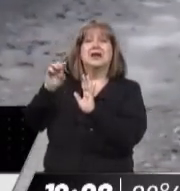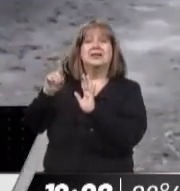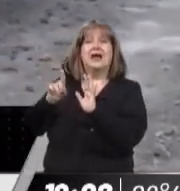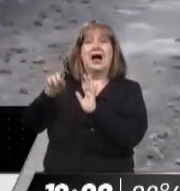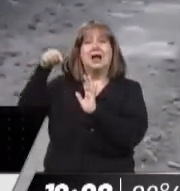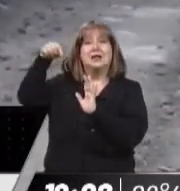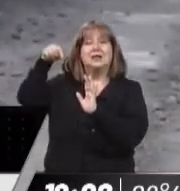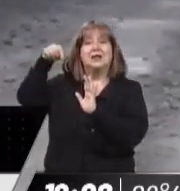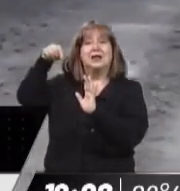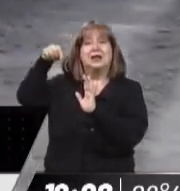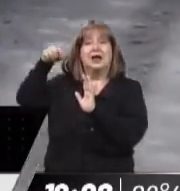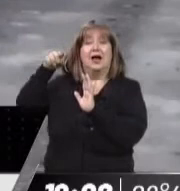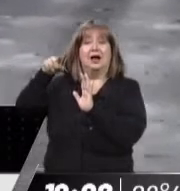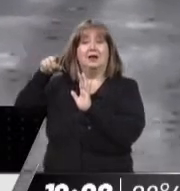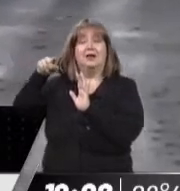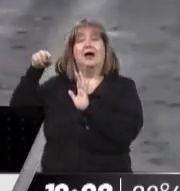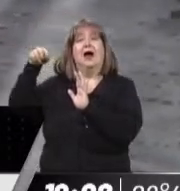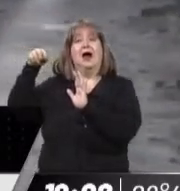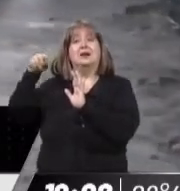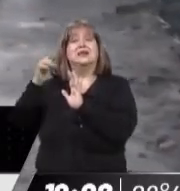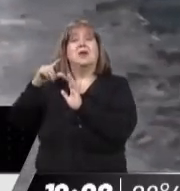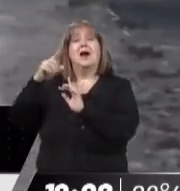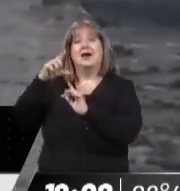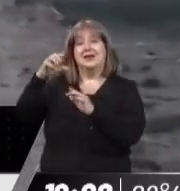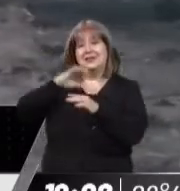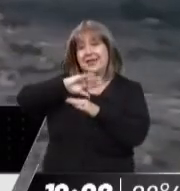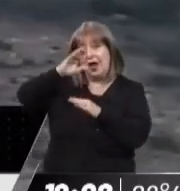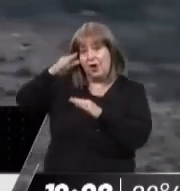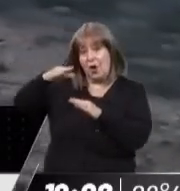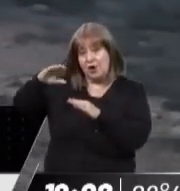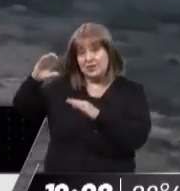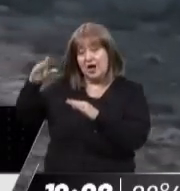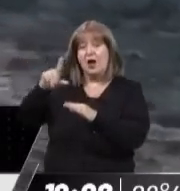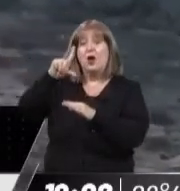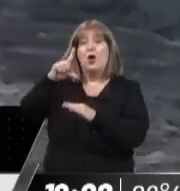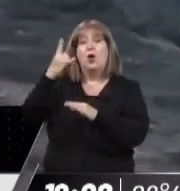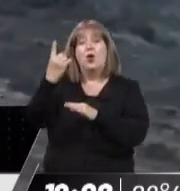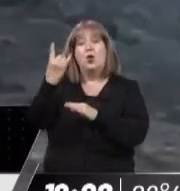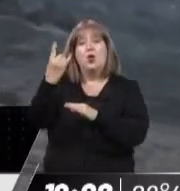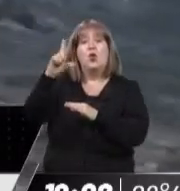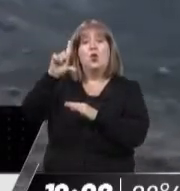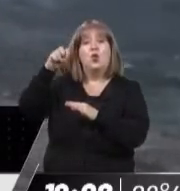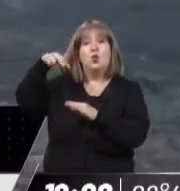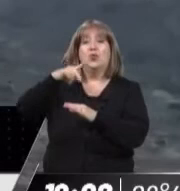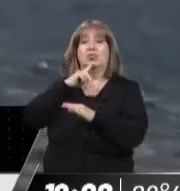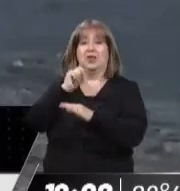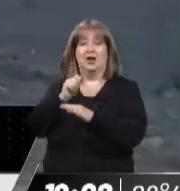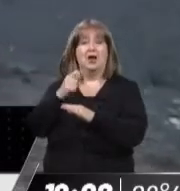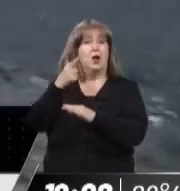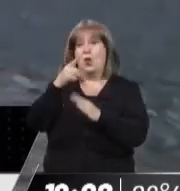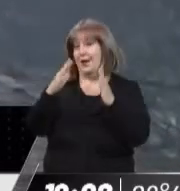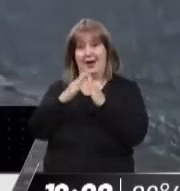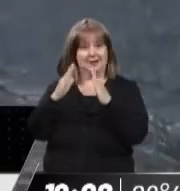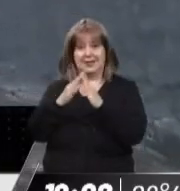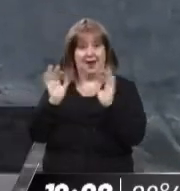sur de lo que le llaman los cerros de Lulunta. Y acá es donde más daño ha hecho el fuego. Pero acá no hay casas. Esto es solo campo. Así